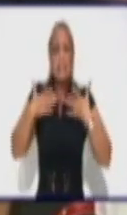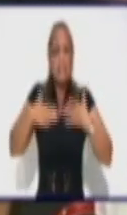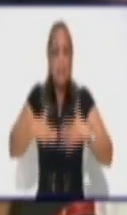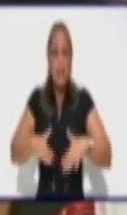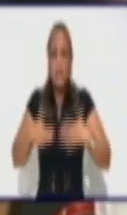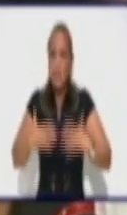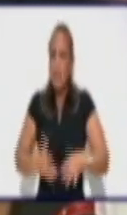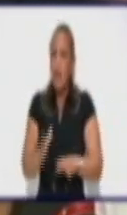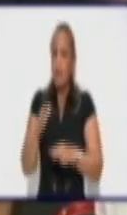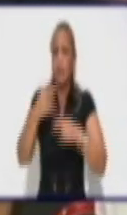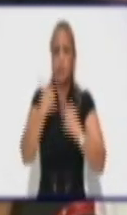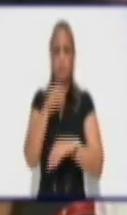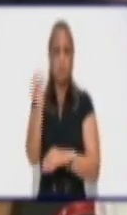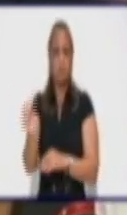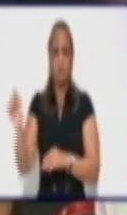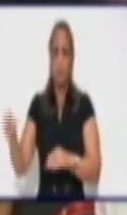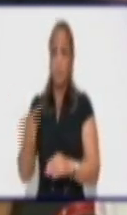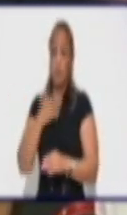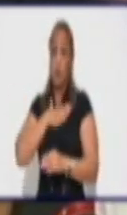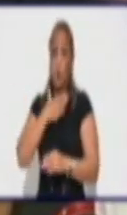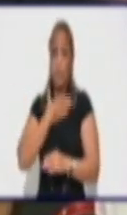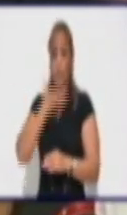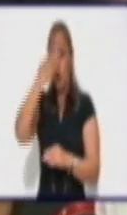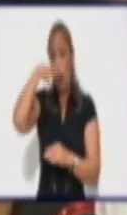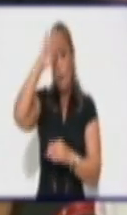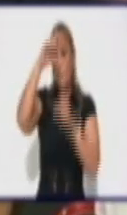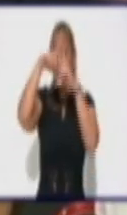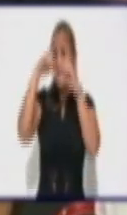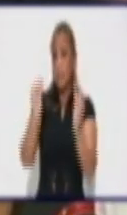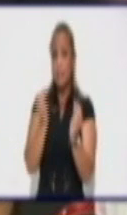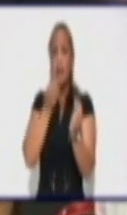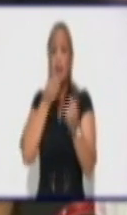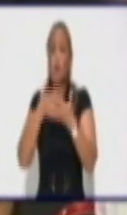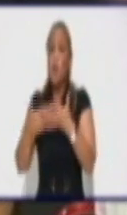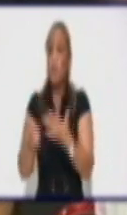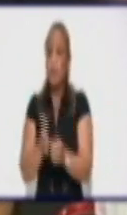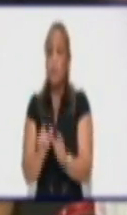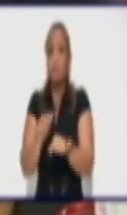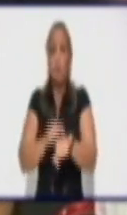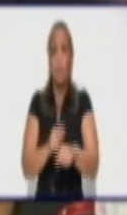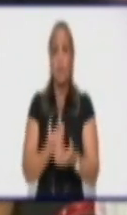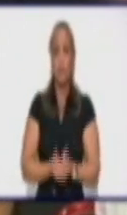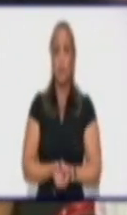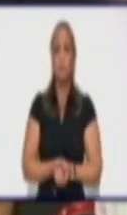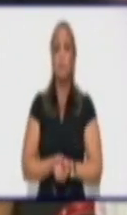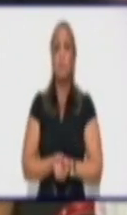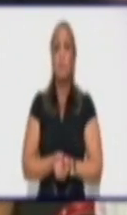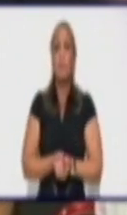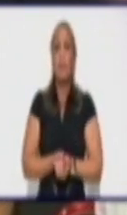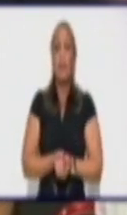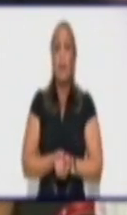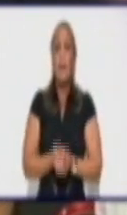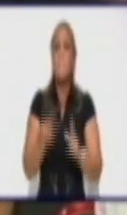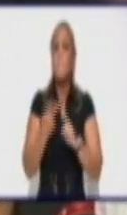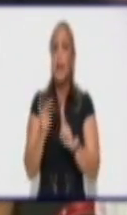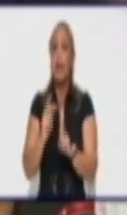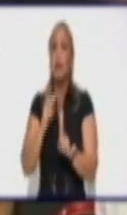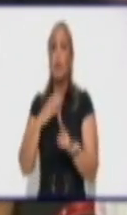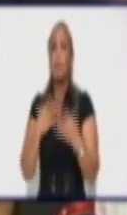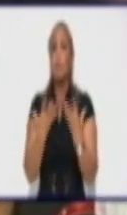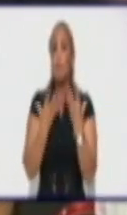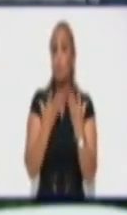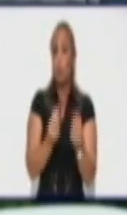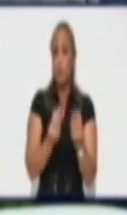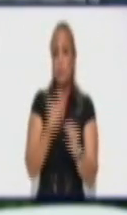de la cual es gala nuestro país en cualquier momento. Gracias María Elena, muchísimas gracias